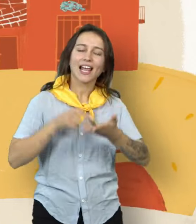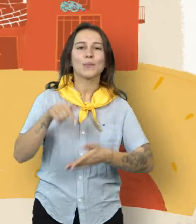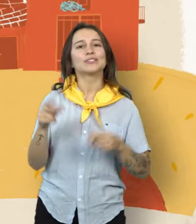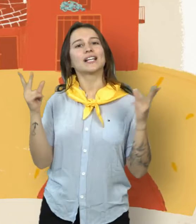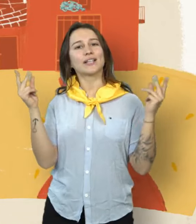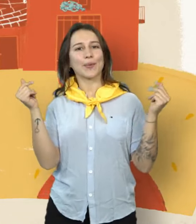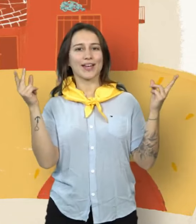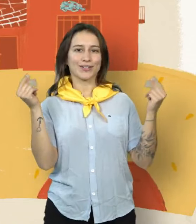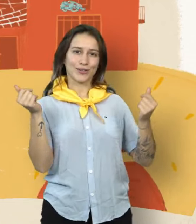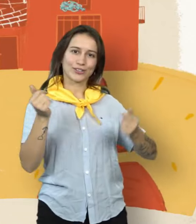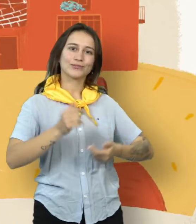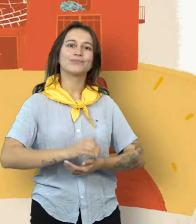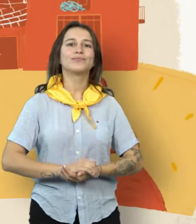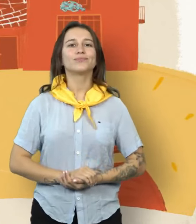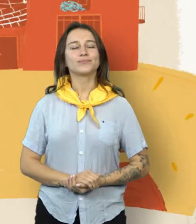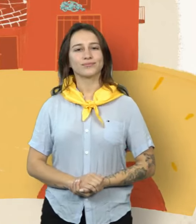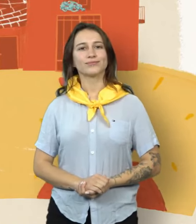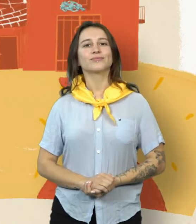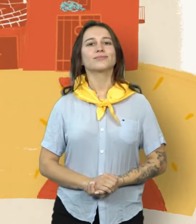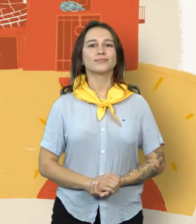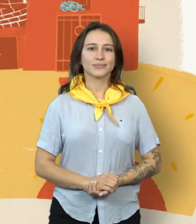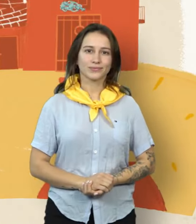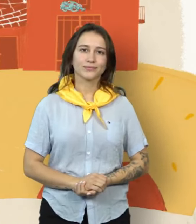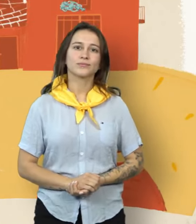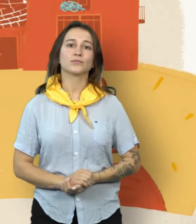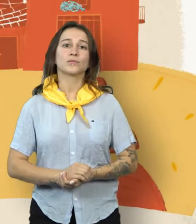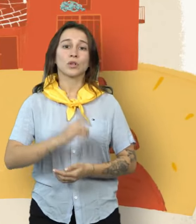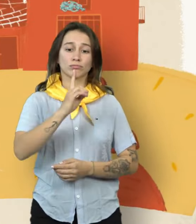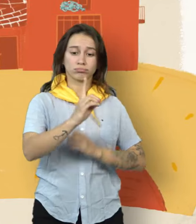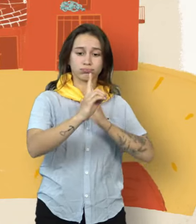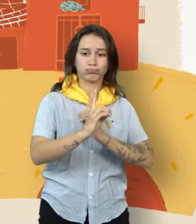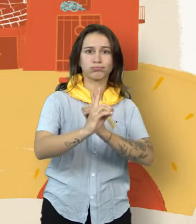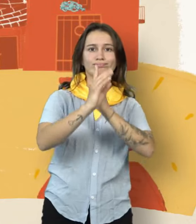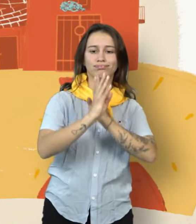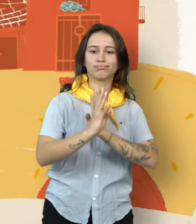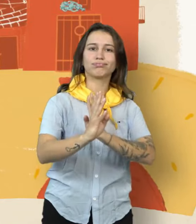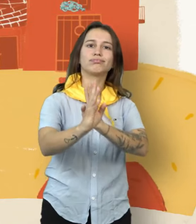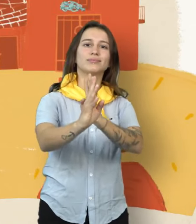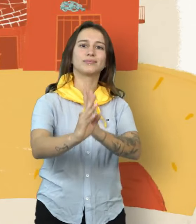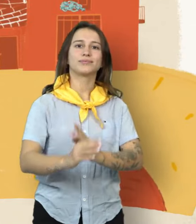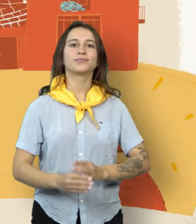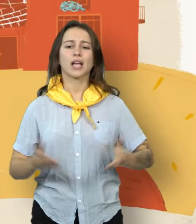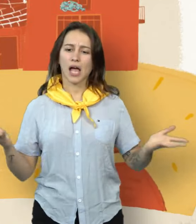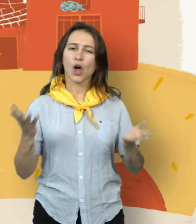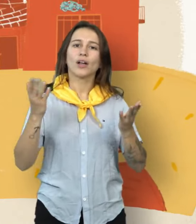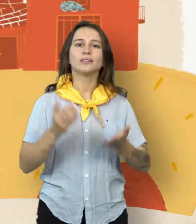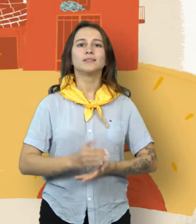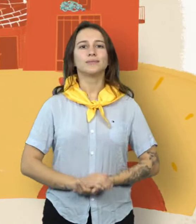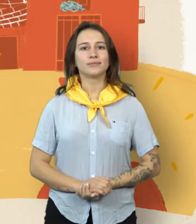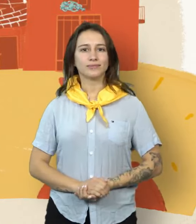cantamos este pericón. Uno atrás del otro como botón de chaleco. ¡Aura!